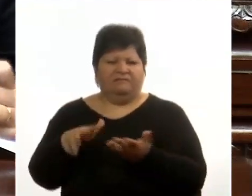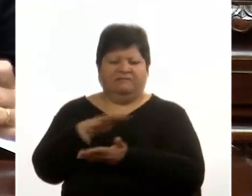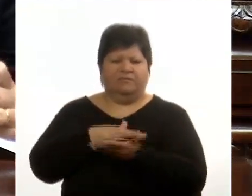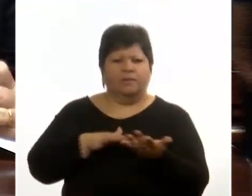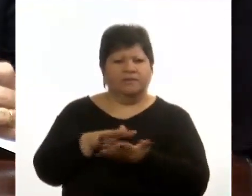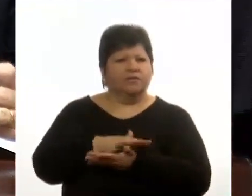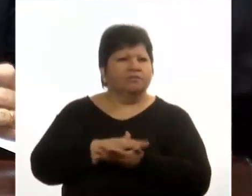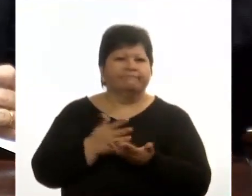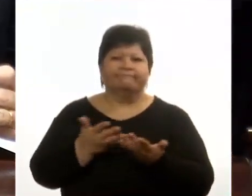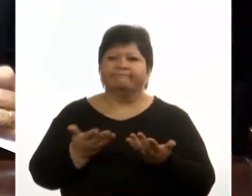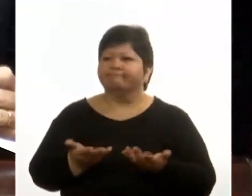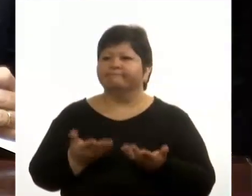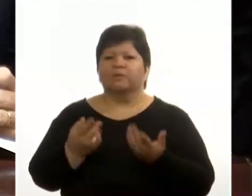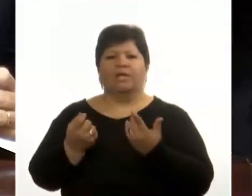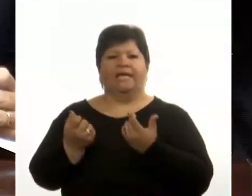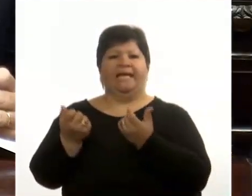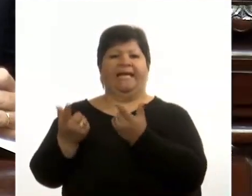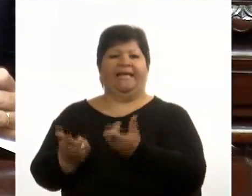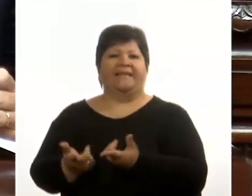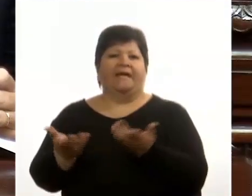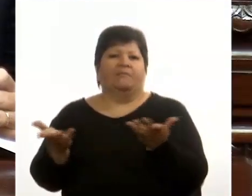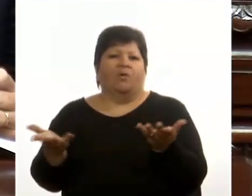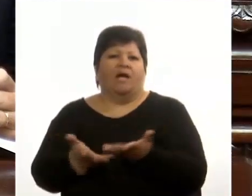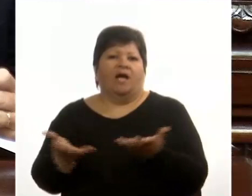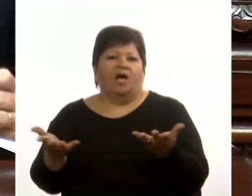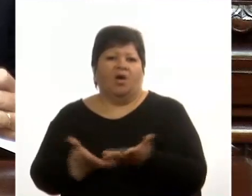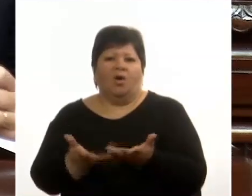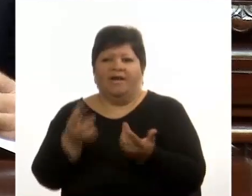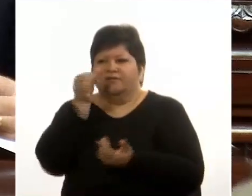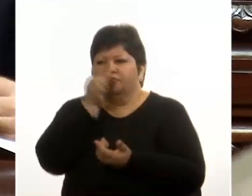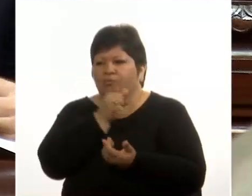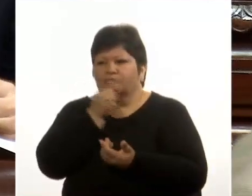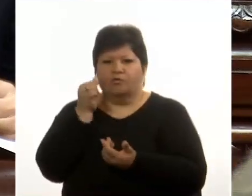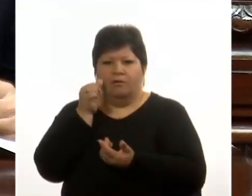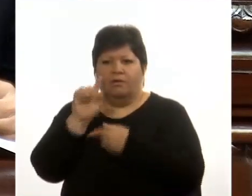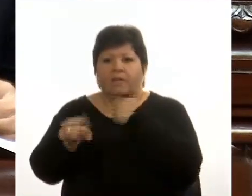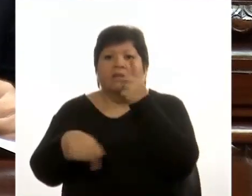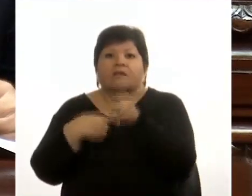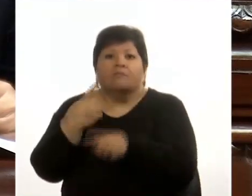definitiva le estamos dando pan para hoy, pero hambre para mañana.